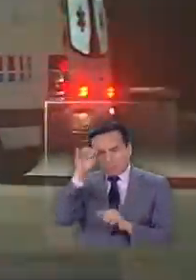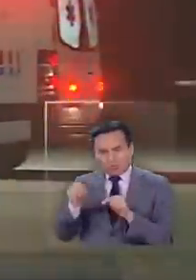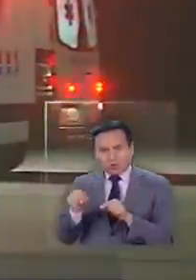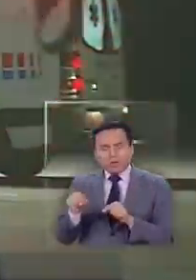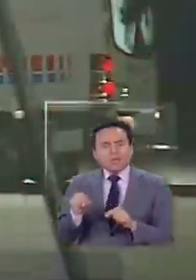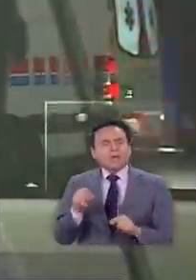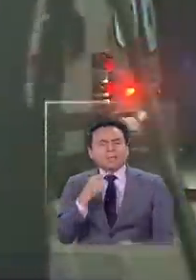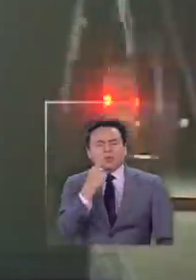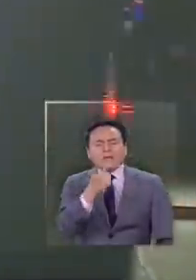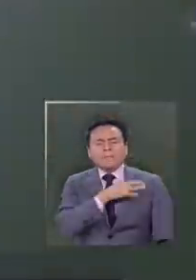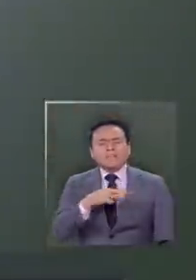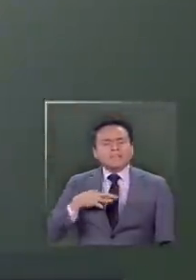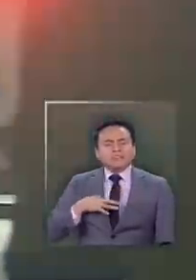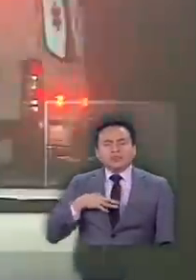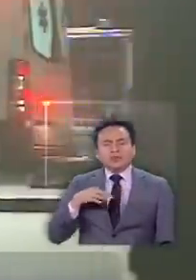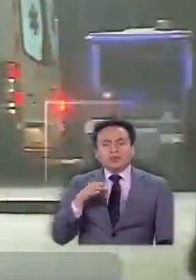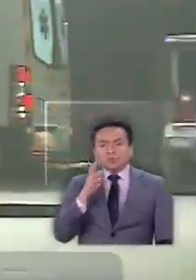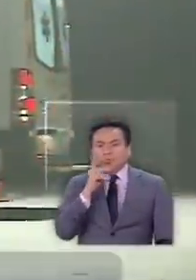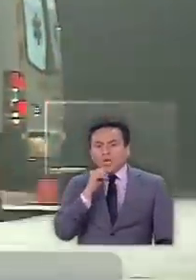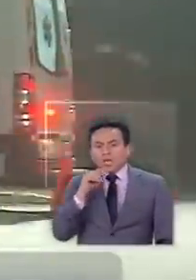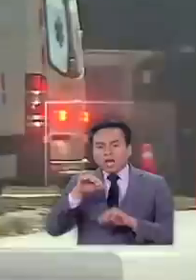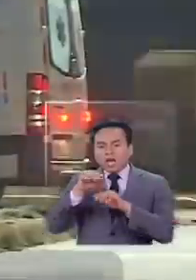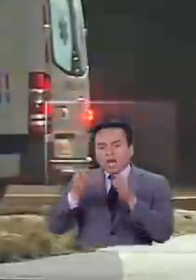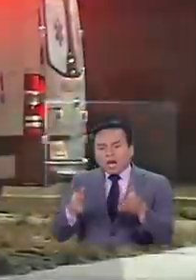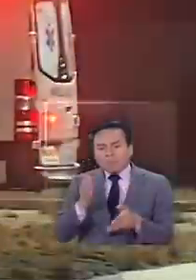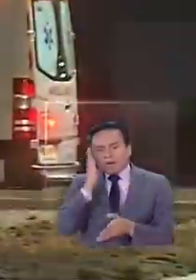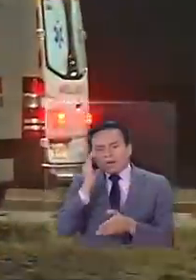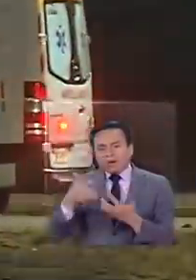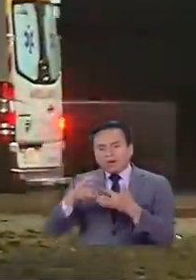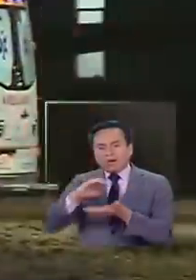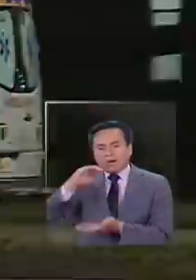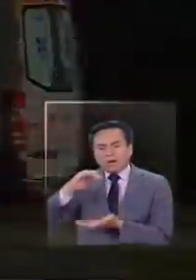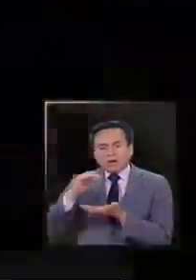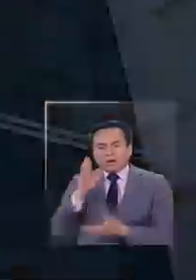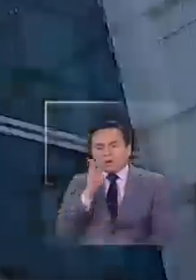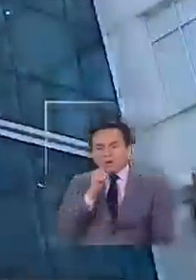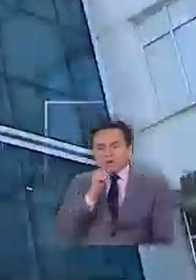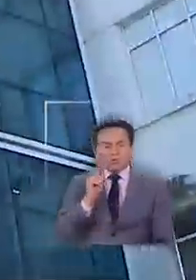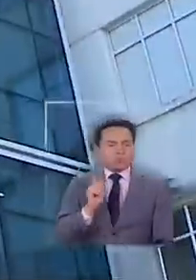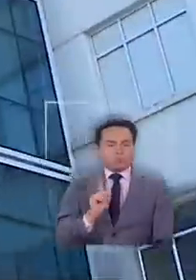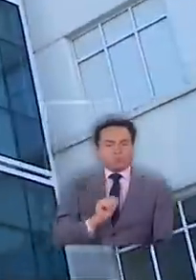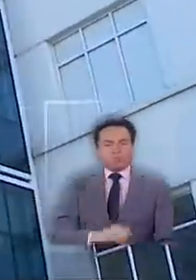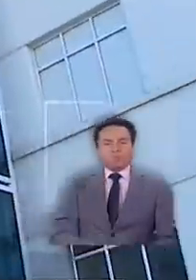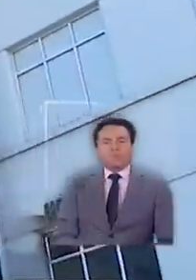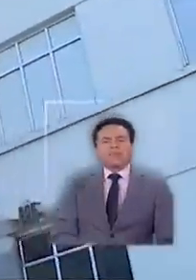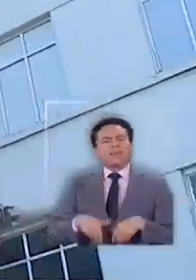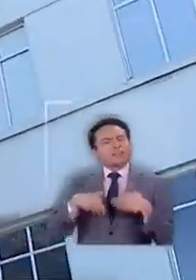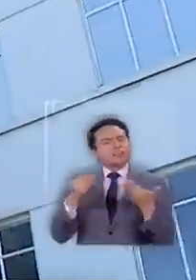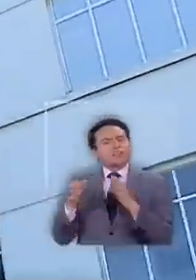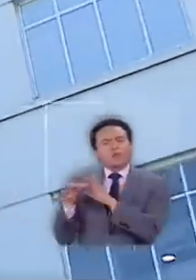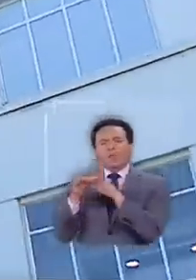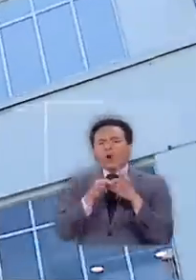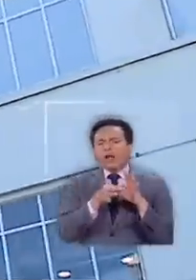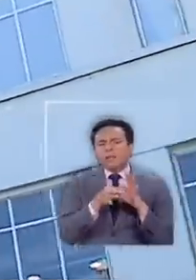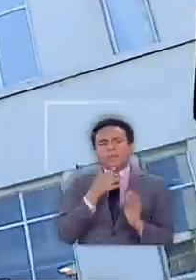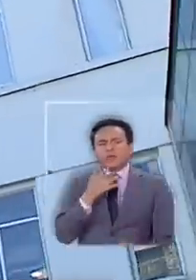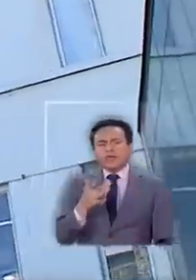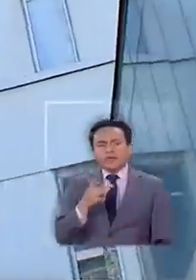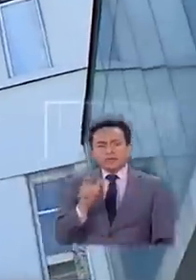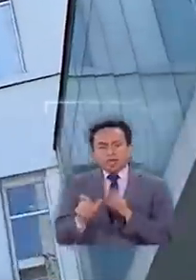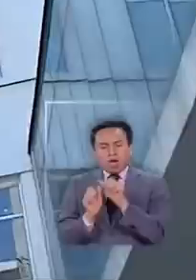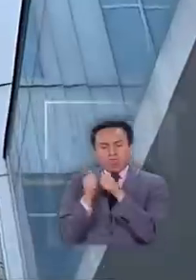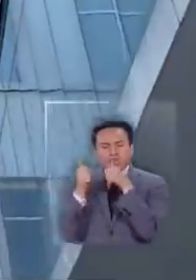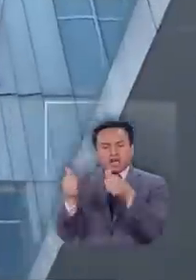Ministro, para dejarlo claro, ¿no es que no existieran camas ni ventiladores para atenderlo allá? No. Entonces, ¿cuál es el criterio que las